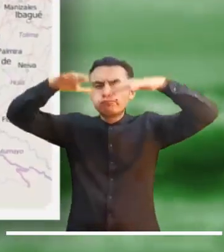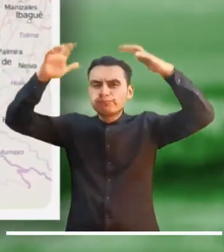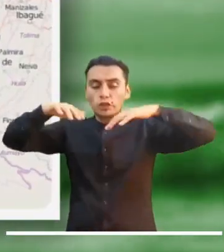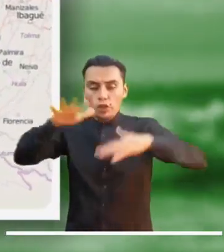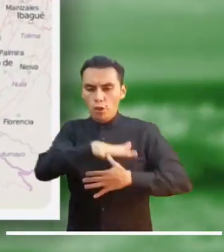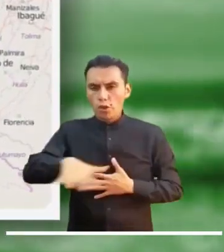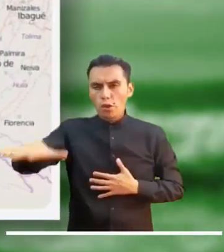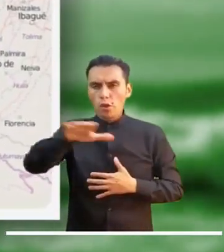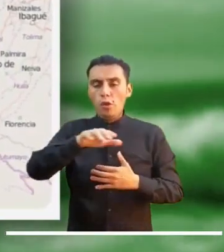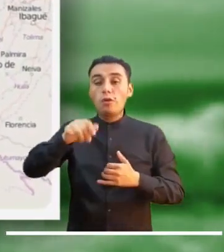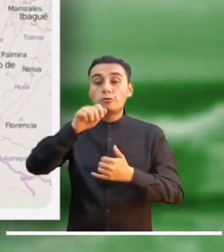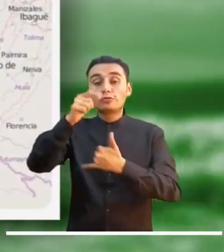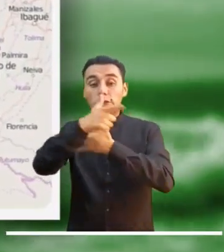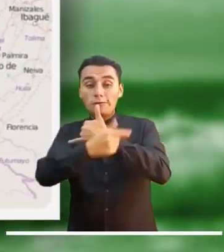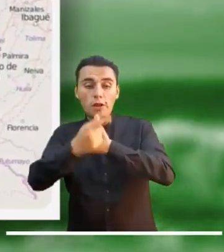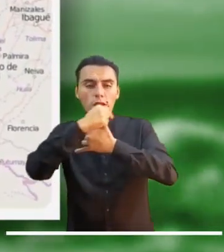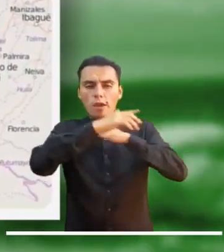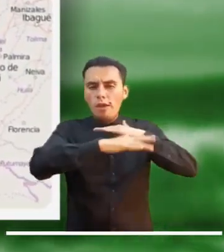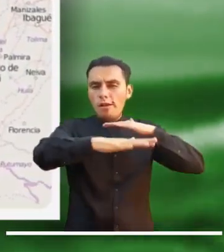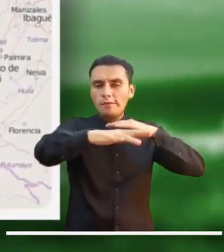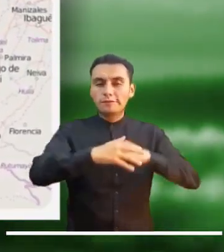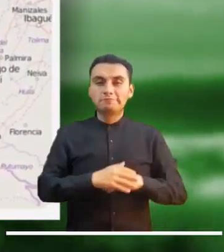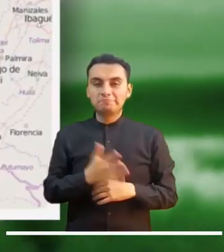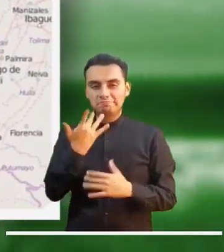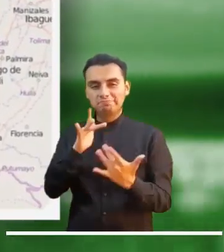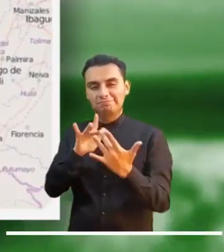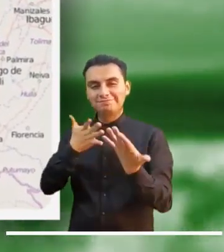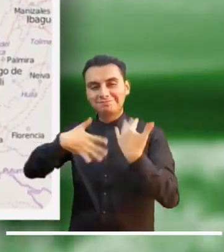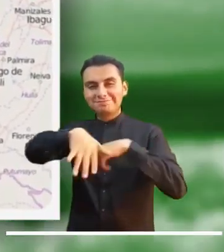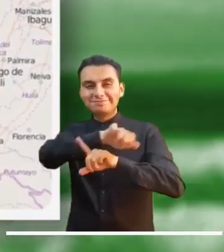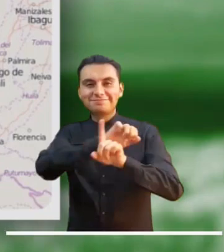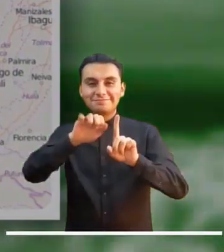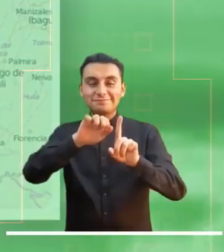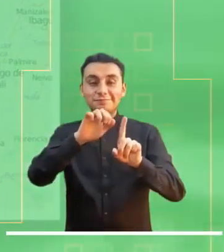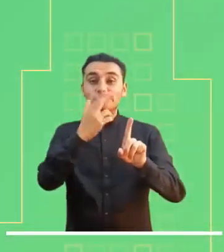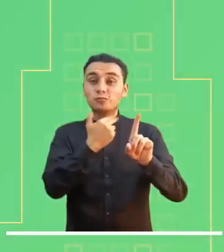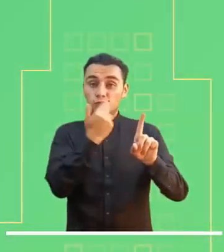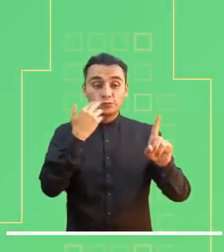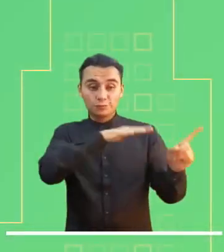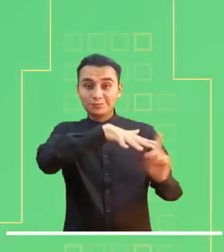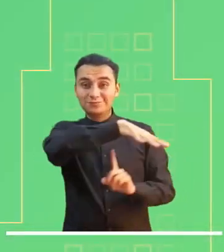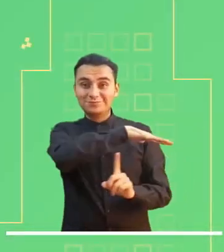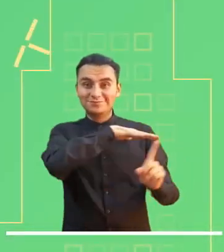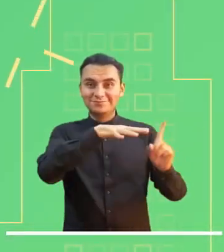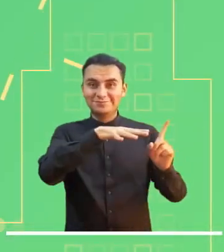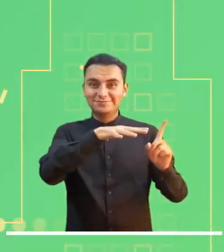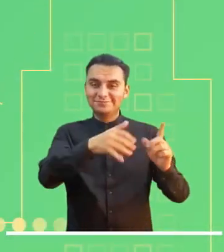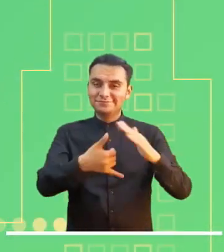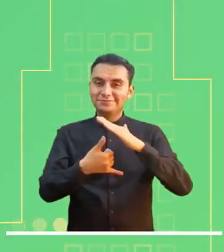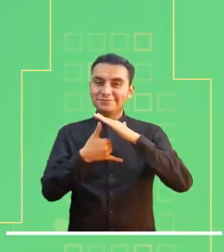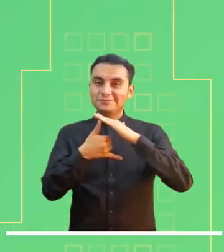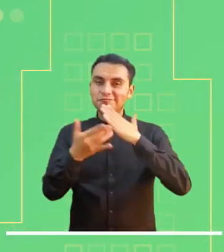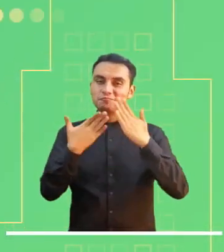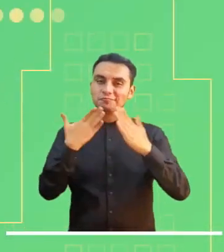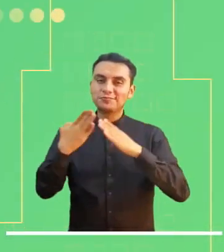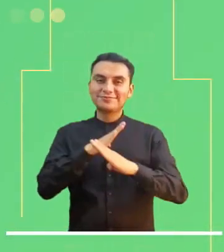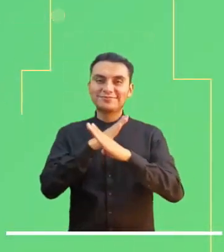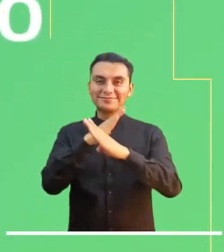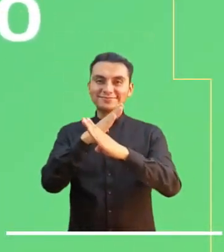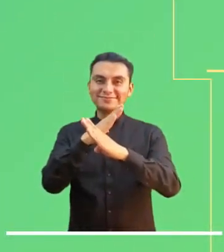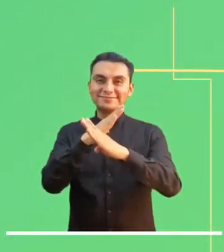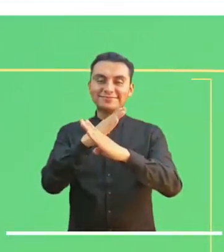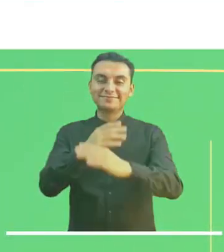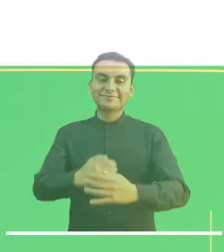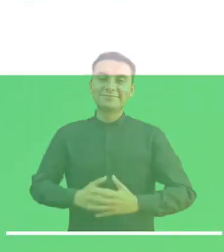Finalizamos con la alerta naranja por tiempo lluvioso en la cuenca del Océano Pacífico colombiano. Los esperamos en nuestras redes sociales.